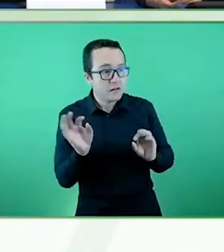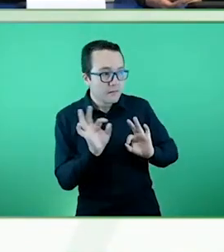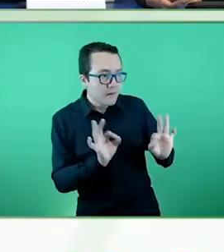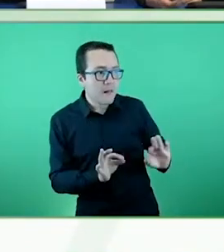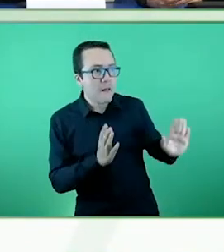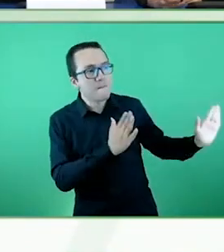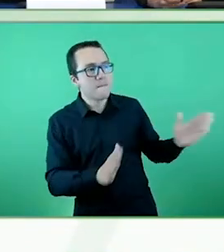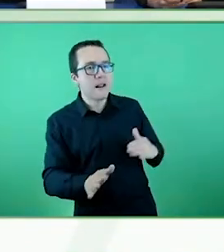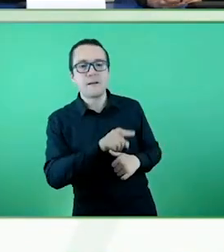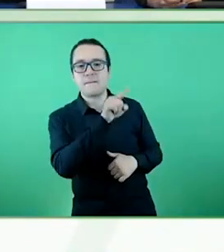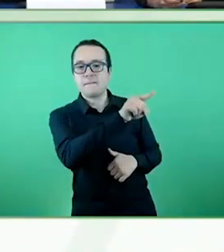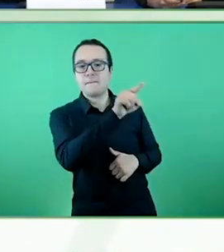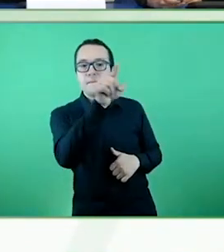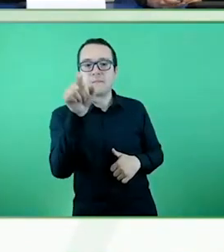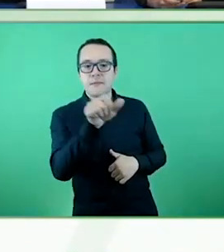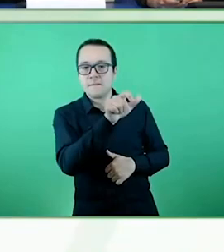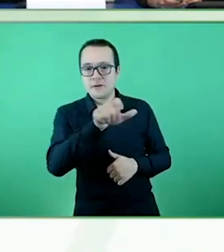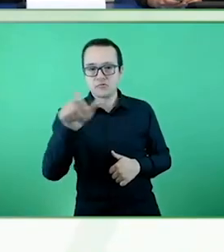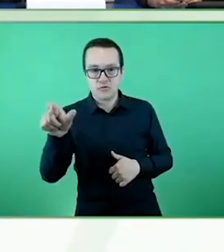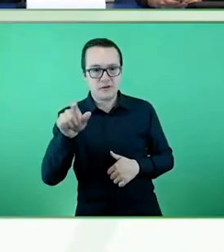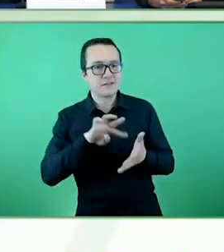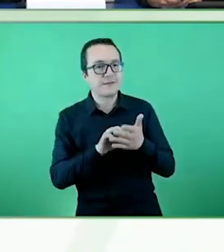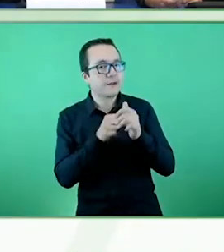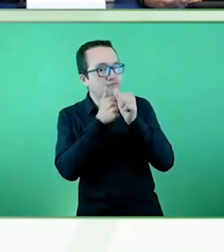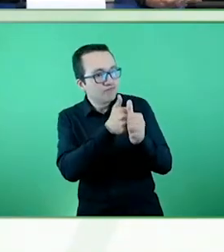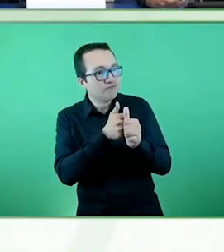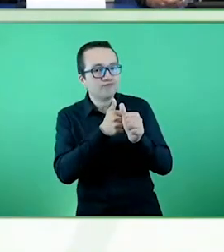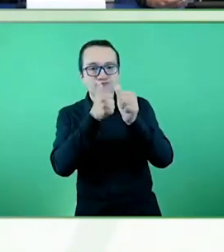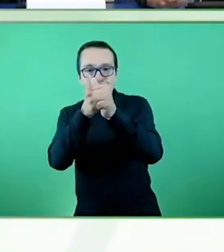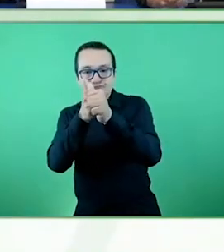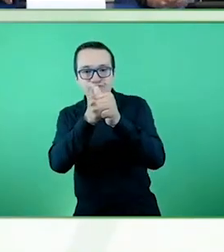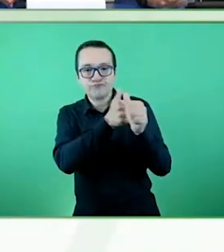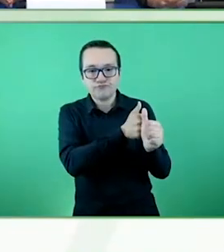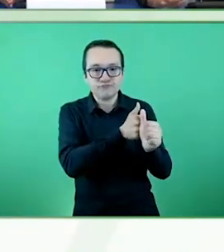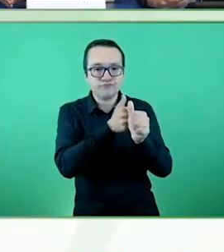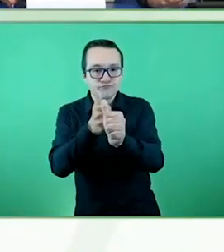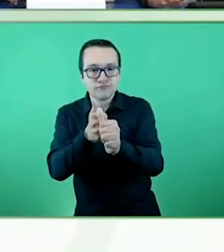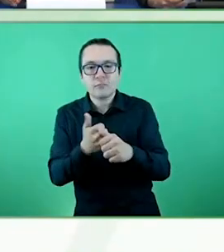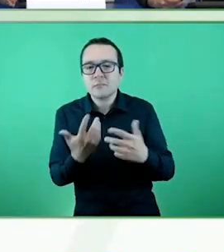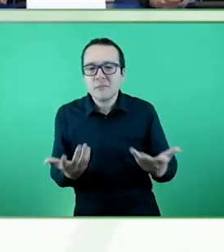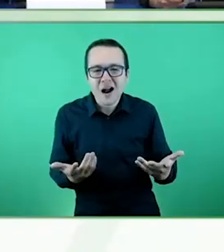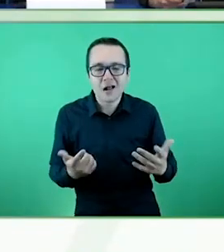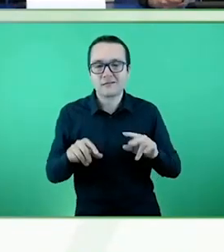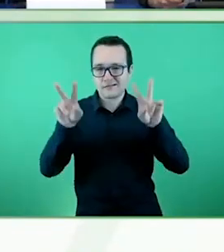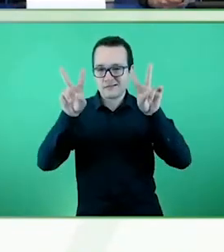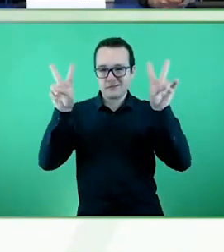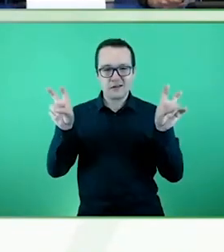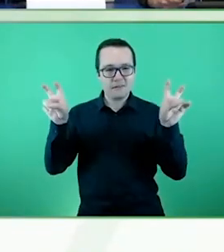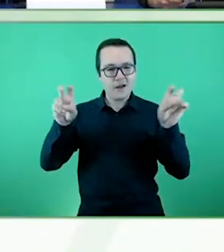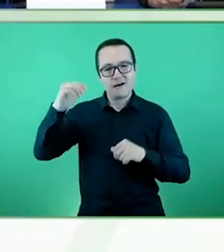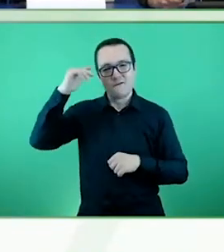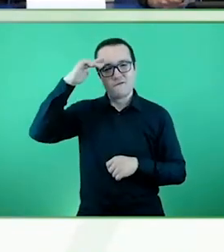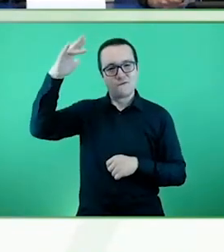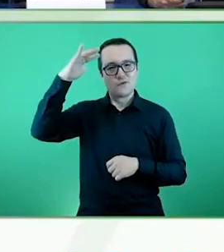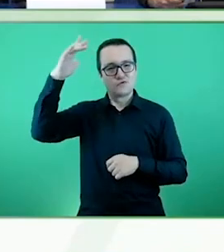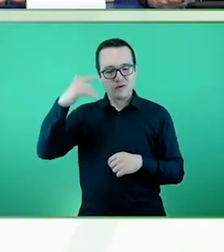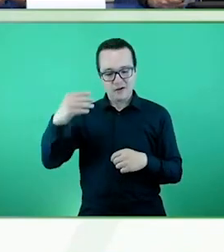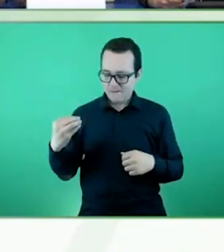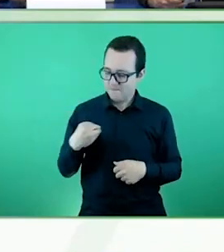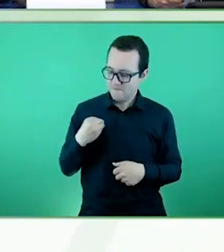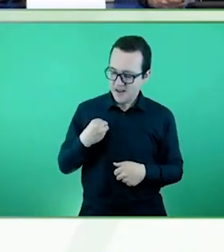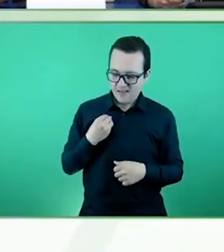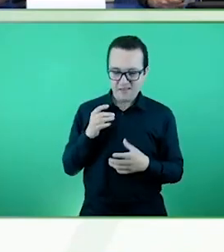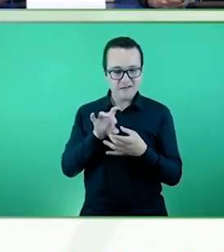y es un acompañamiento personalizado para poner en práctica la filosofía de vida independiente. Además, también contribuimos a